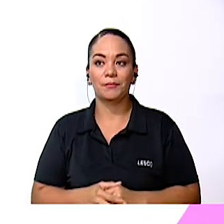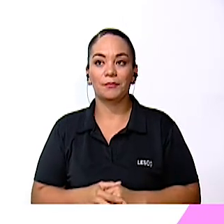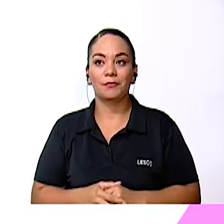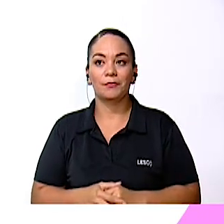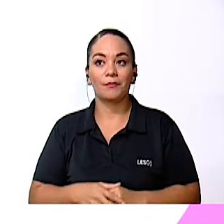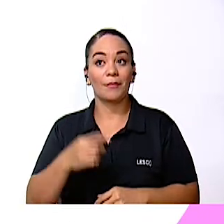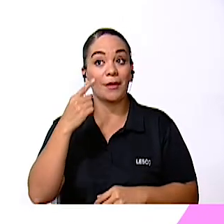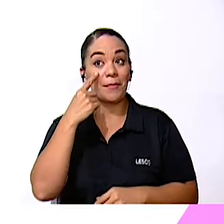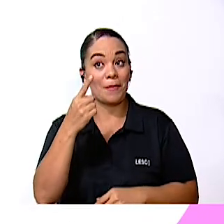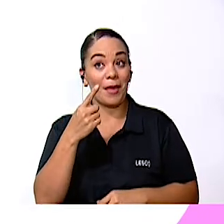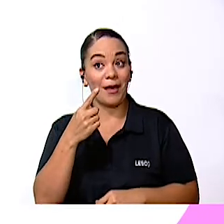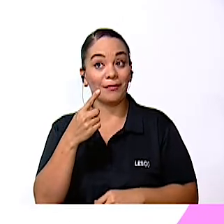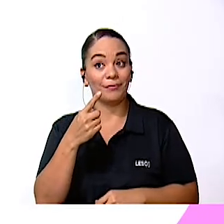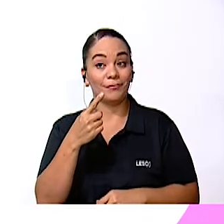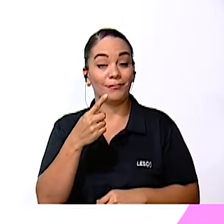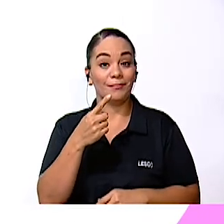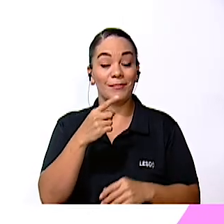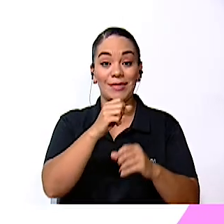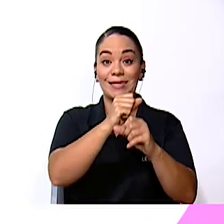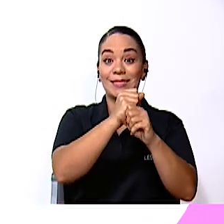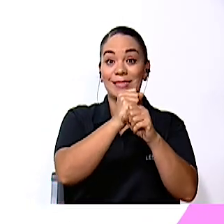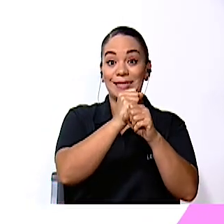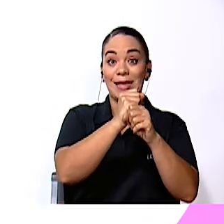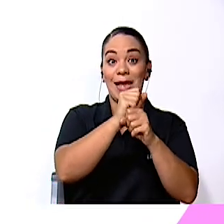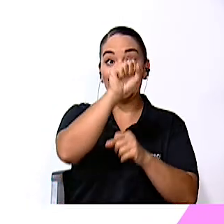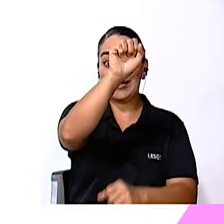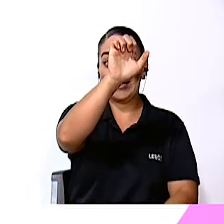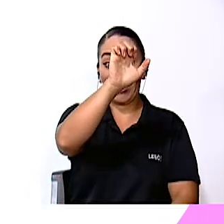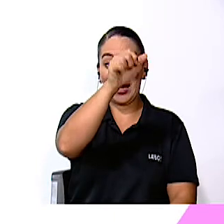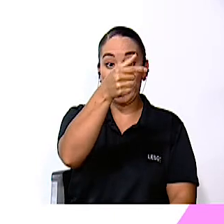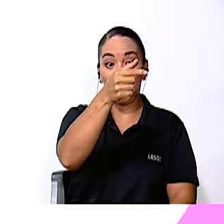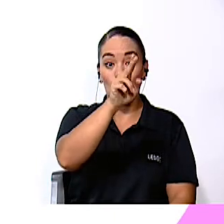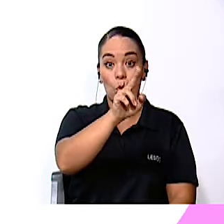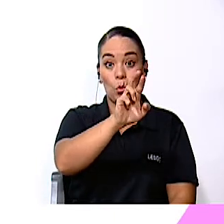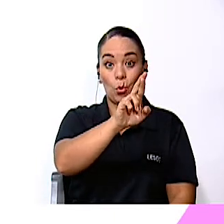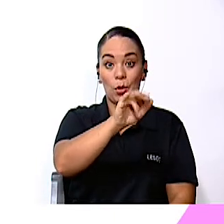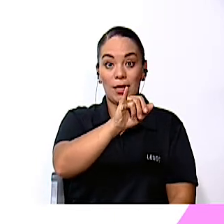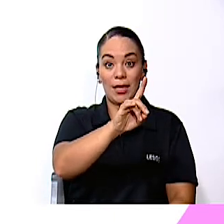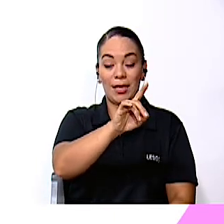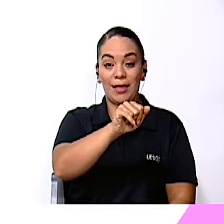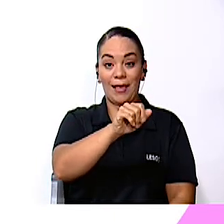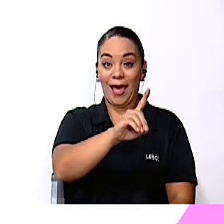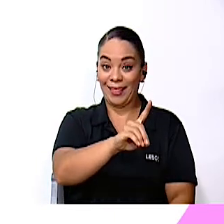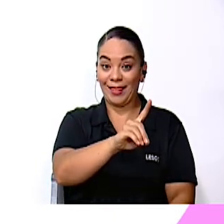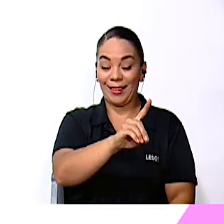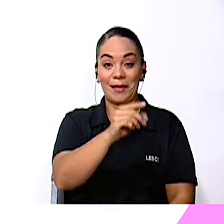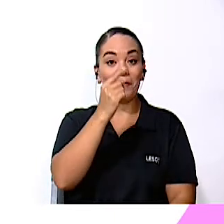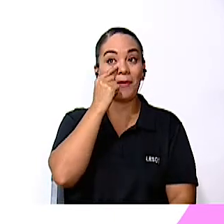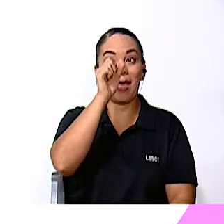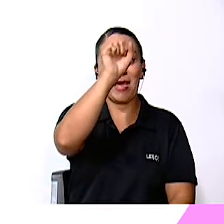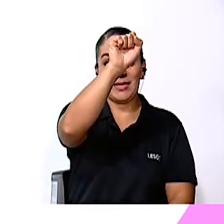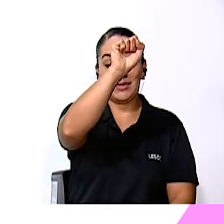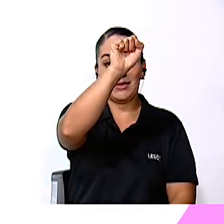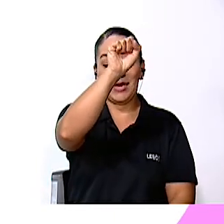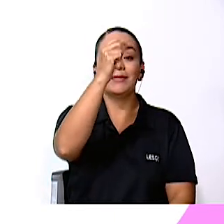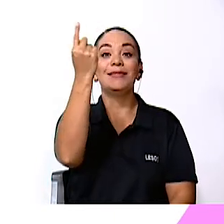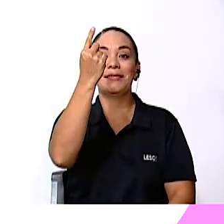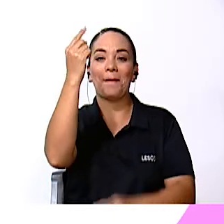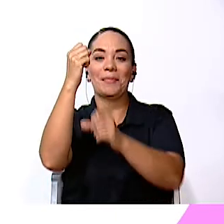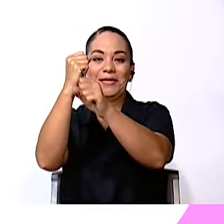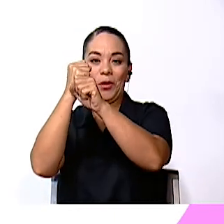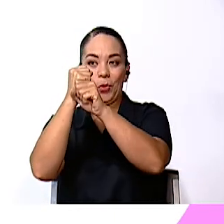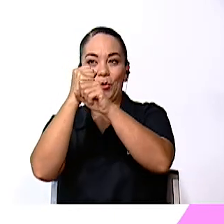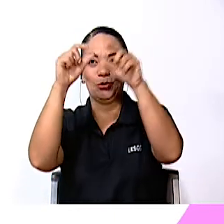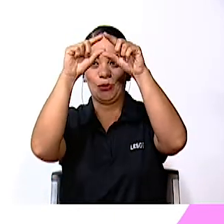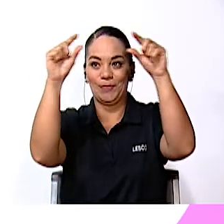Siempre seguros ¿Verdad? Pues la palabra es Seguridad Y entonces Con la S Iniciamos ahí Siempre seguros